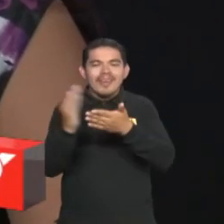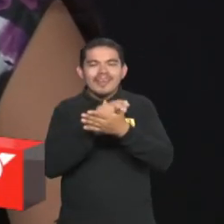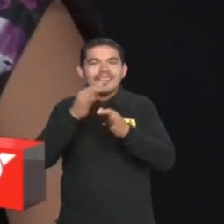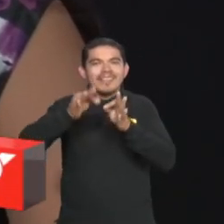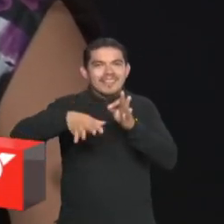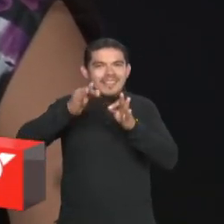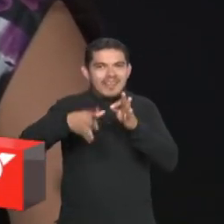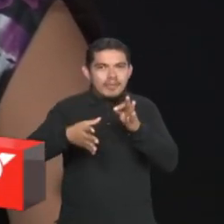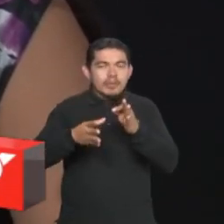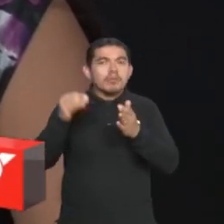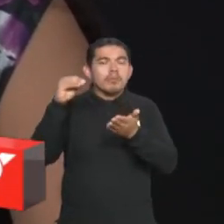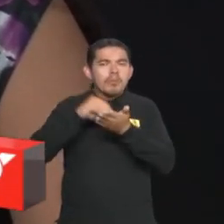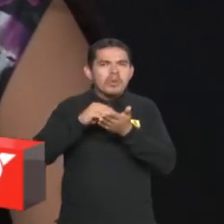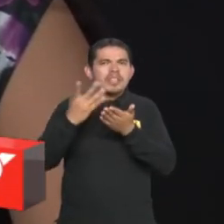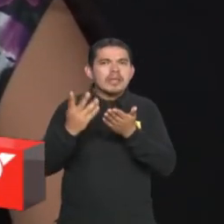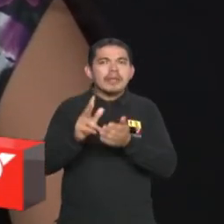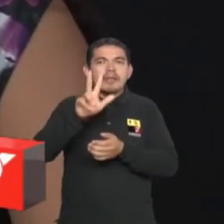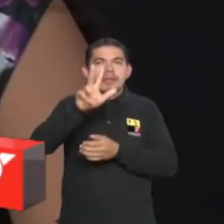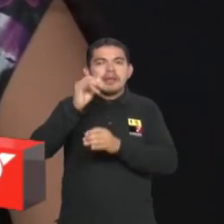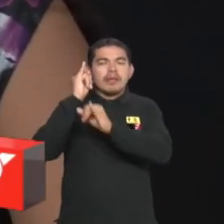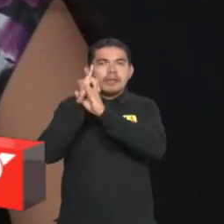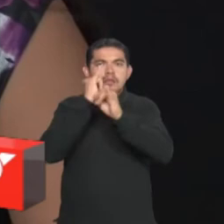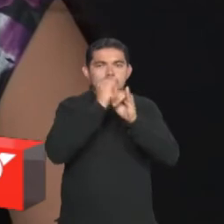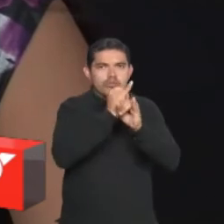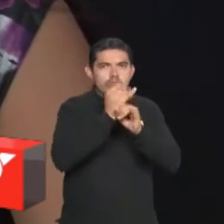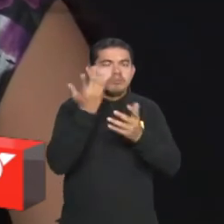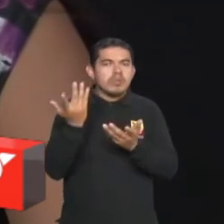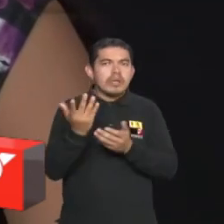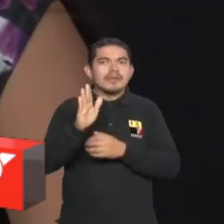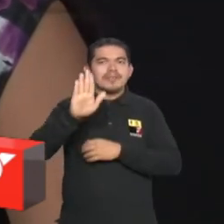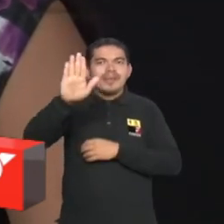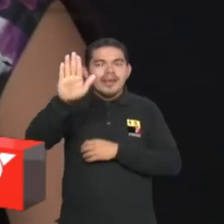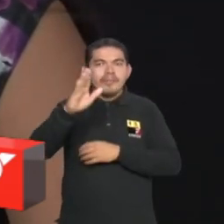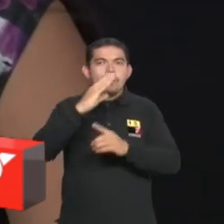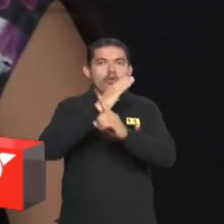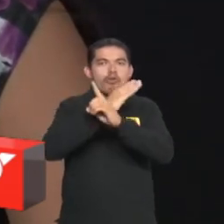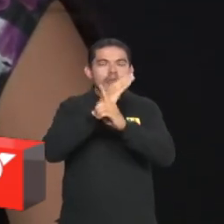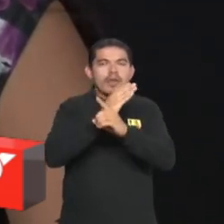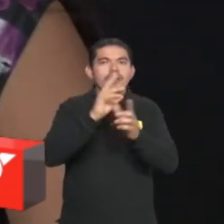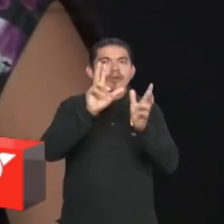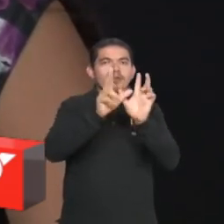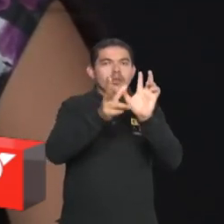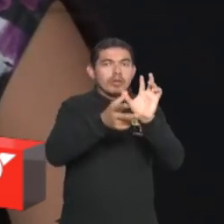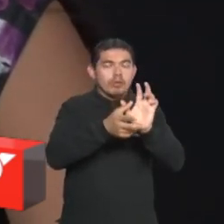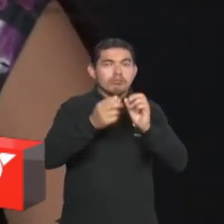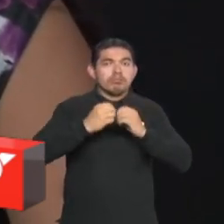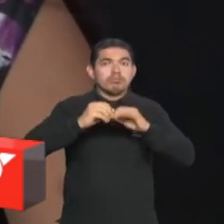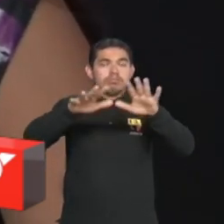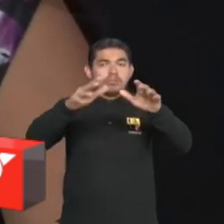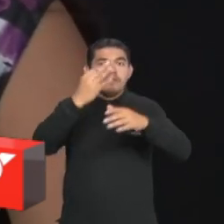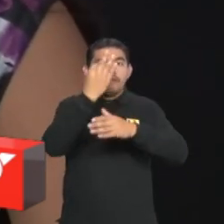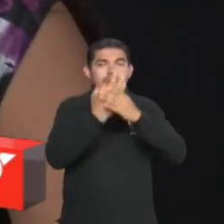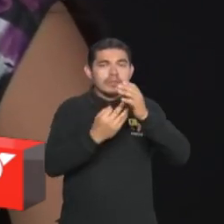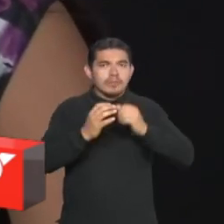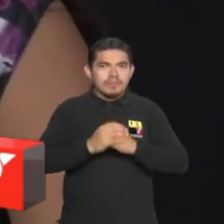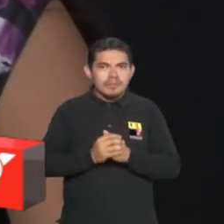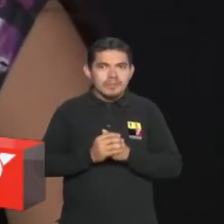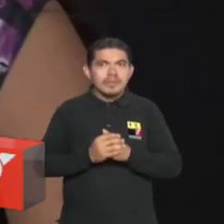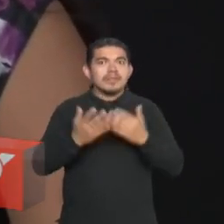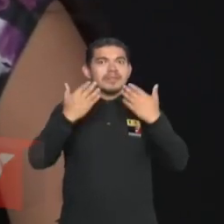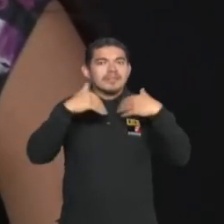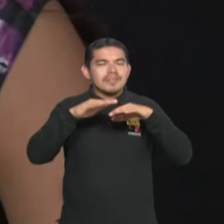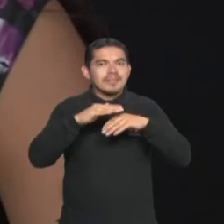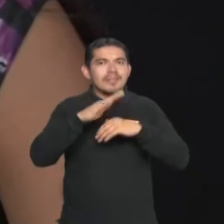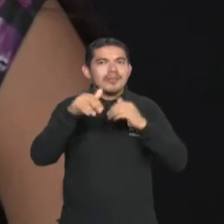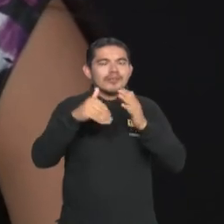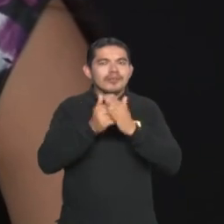instituciones que somos parte de. Este manual a nosotros nos permite conocer hasta dónde es nuestro trabajo y desde dónde parte nuestro trabajo. Porque lo que